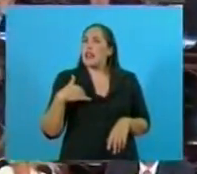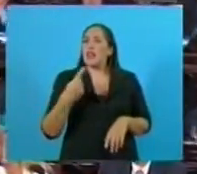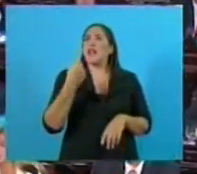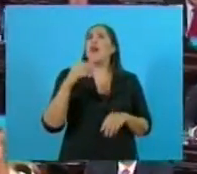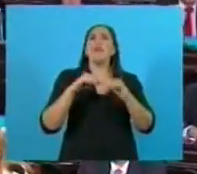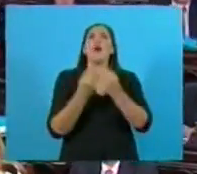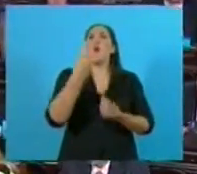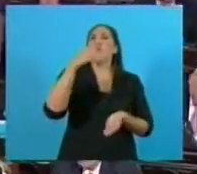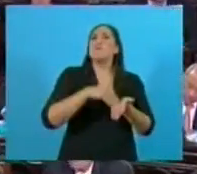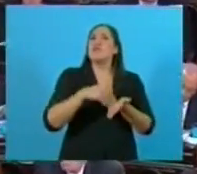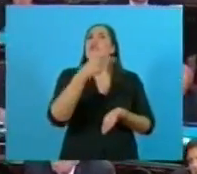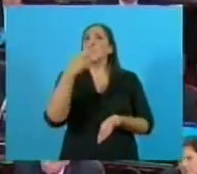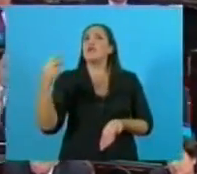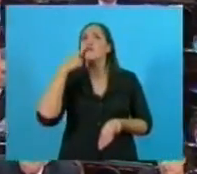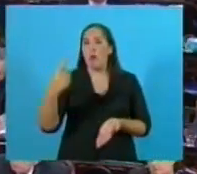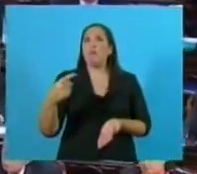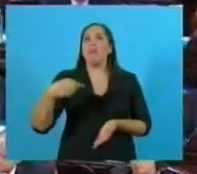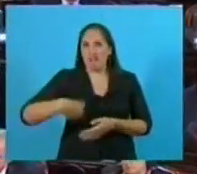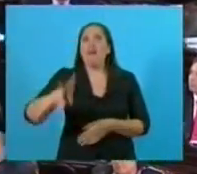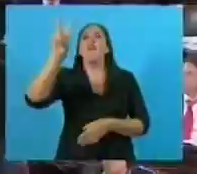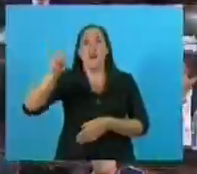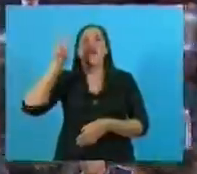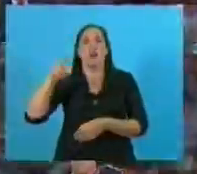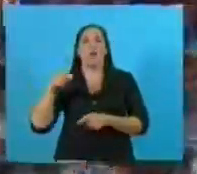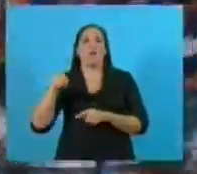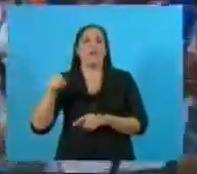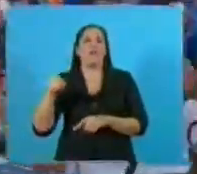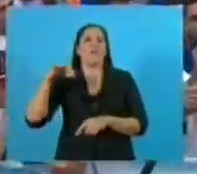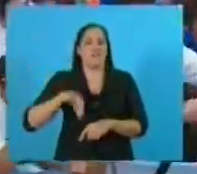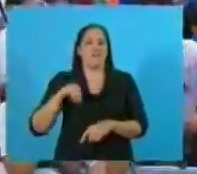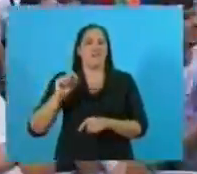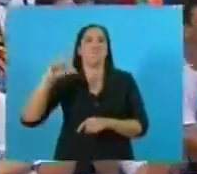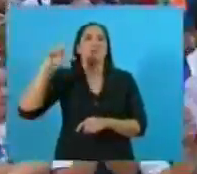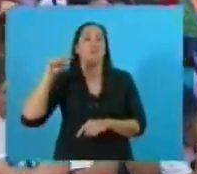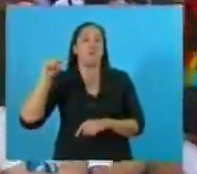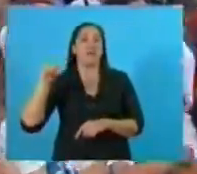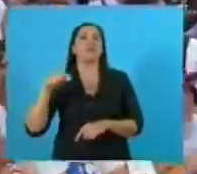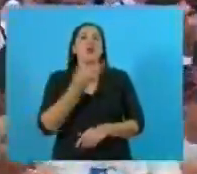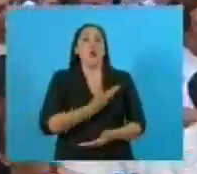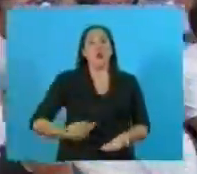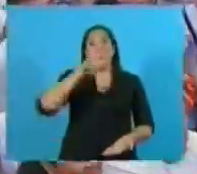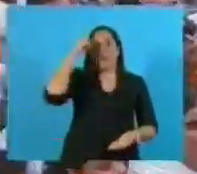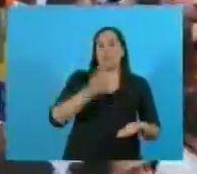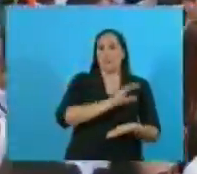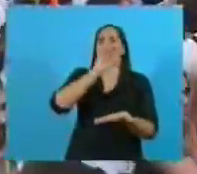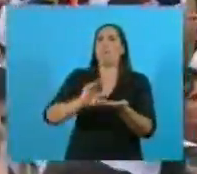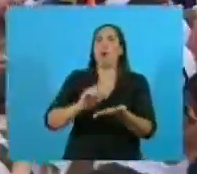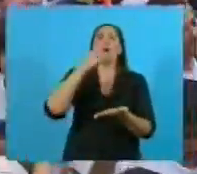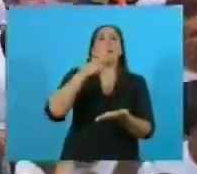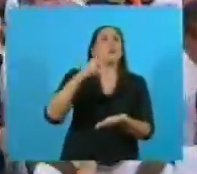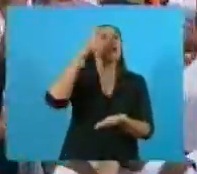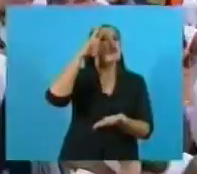docentes argentinos con una inversión del Estado Nacional de 1.800